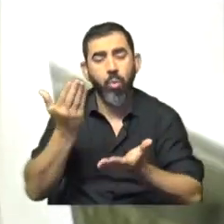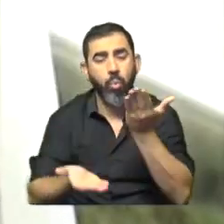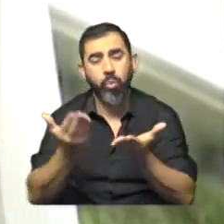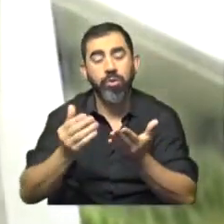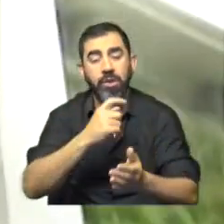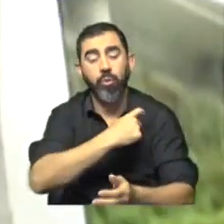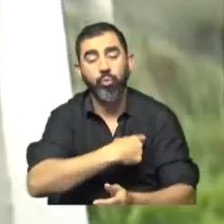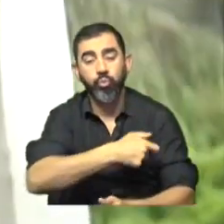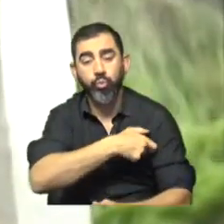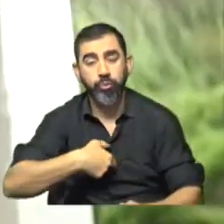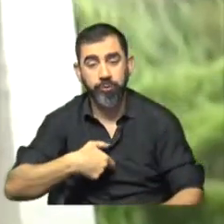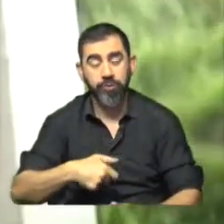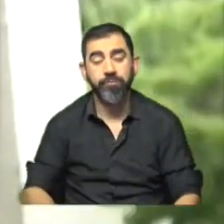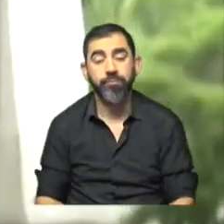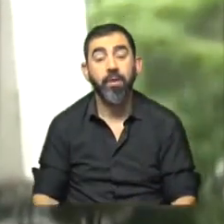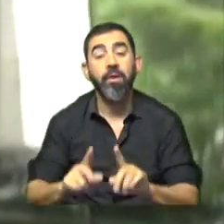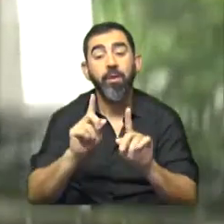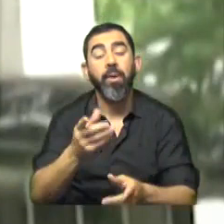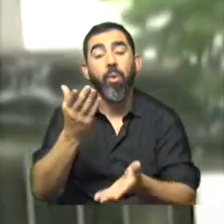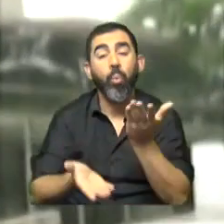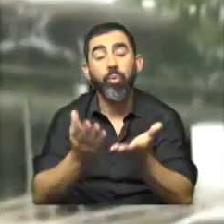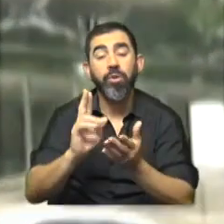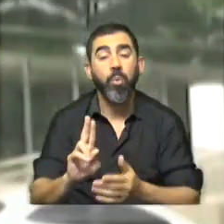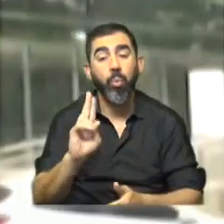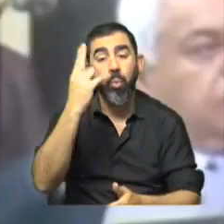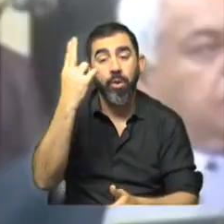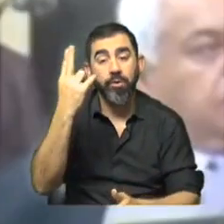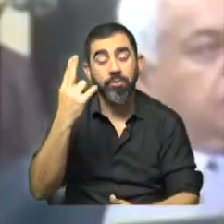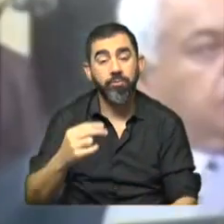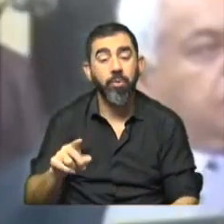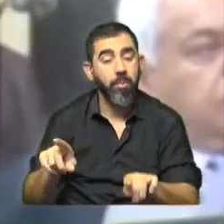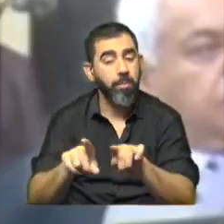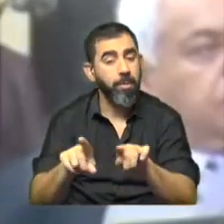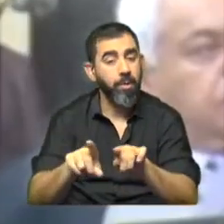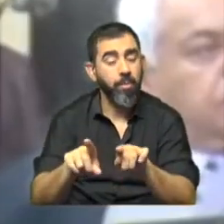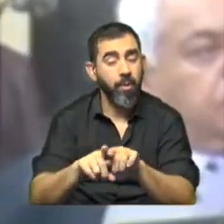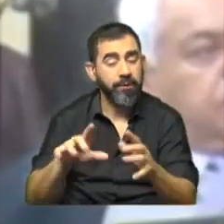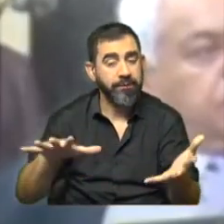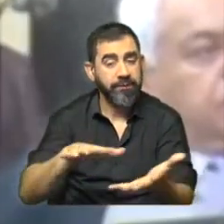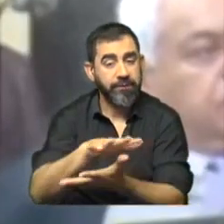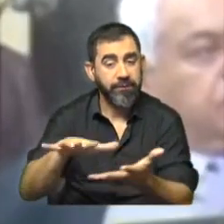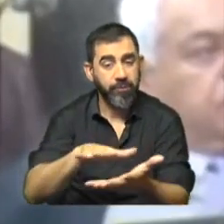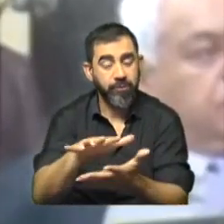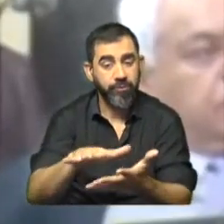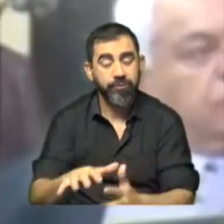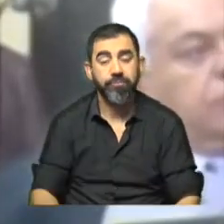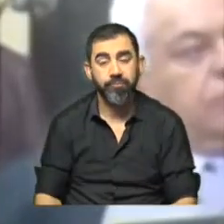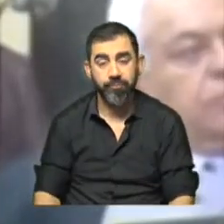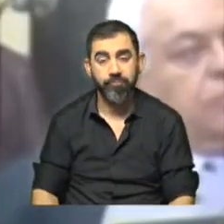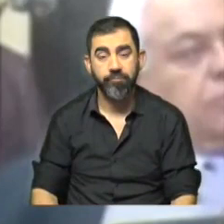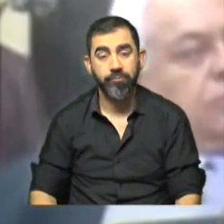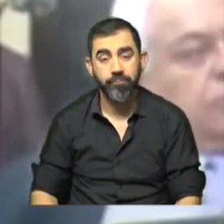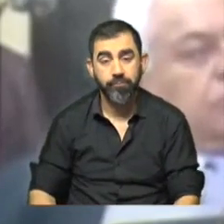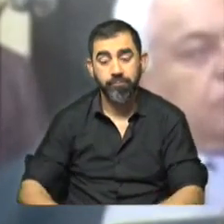suiza y por la justicia uruguaya por los mismos hechos por los cuales ha sido